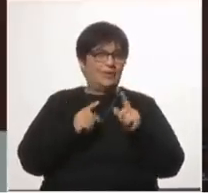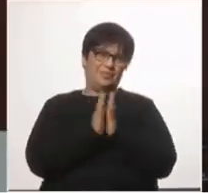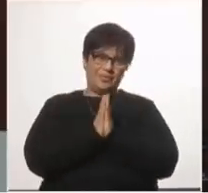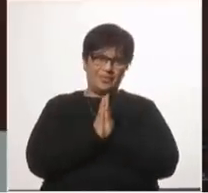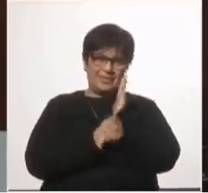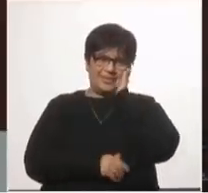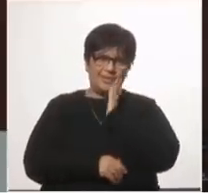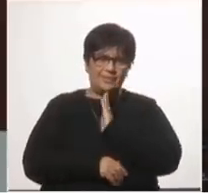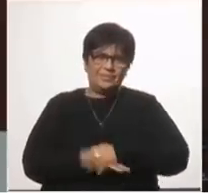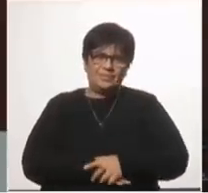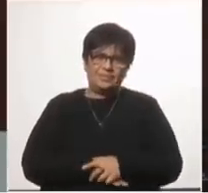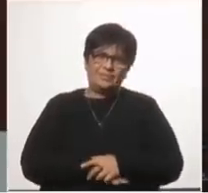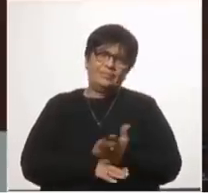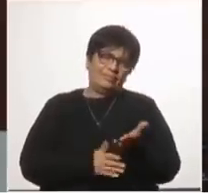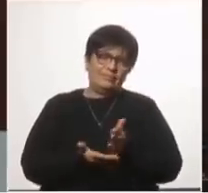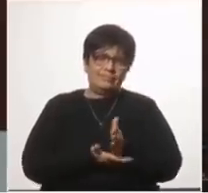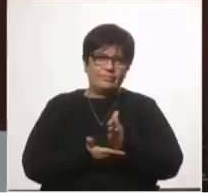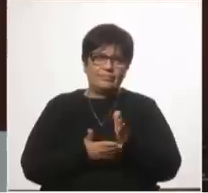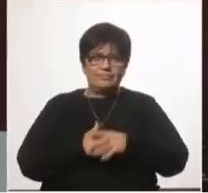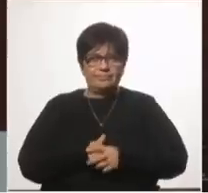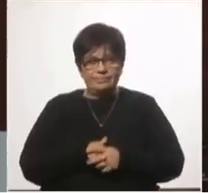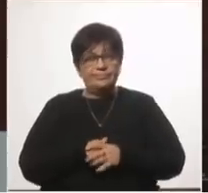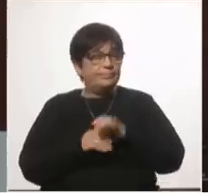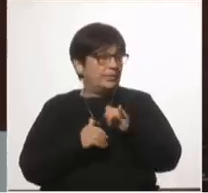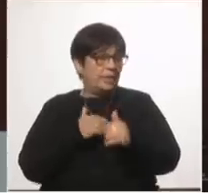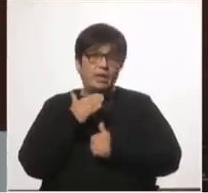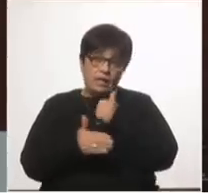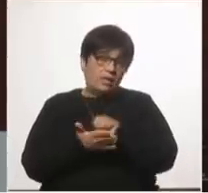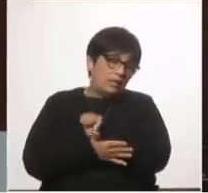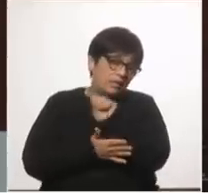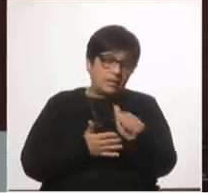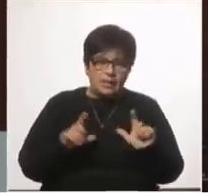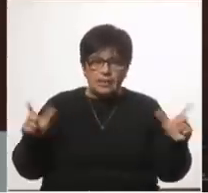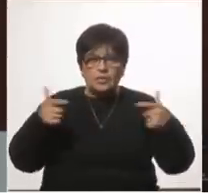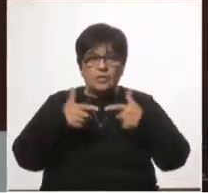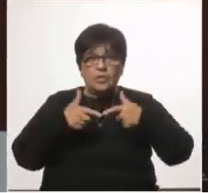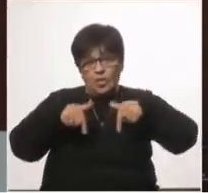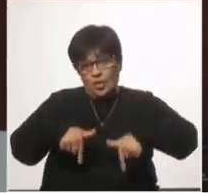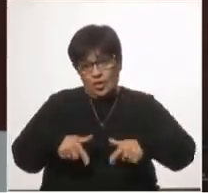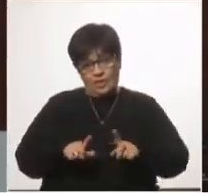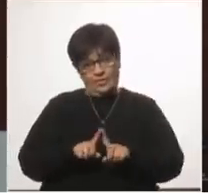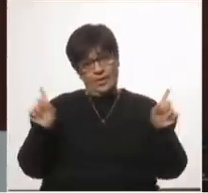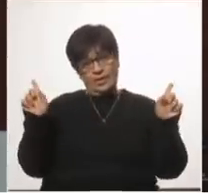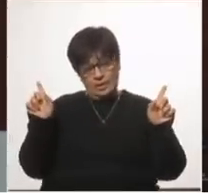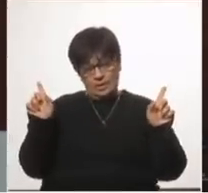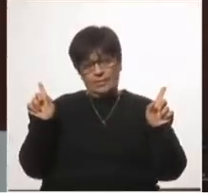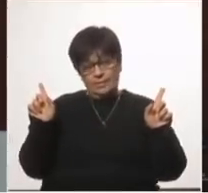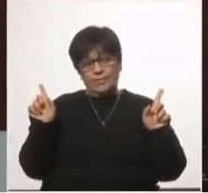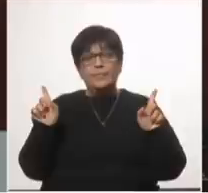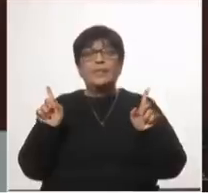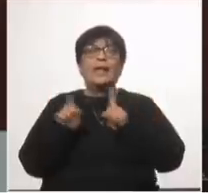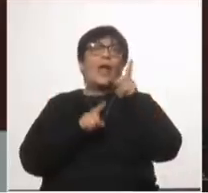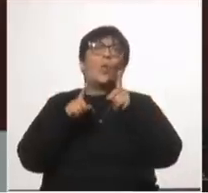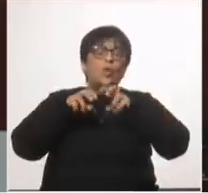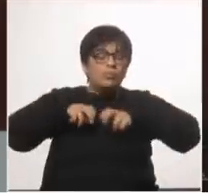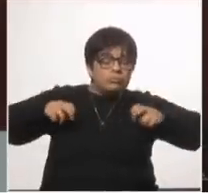solicitamos colaboración para llevar adelante esta sesión atípica y a quienes están